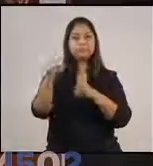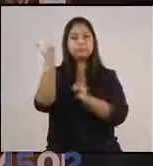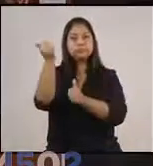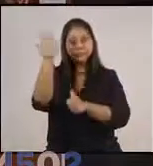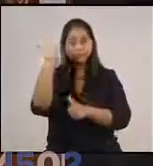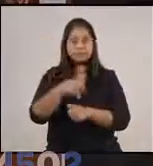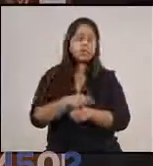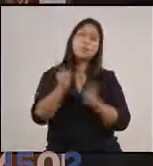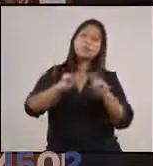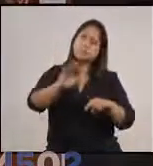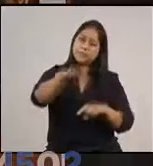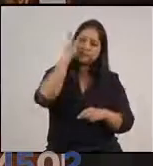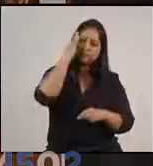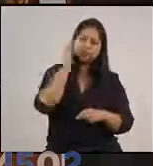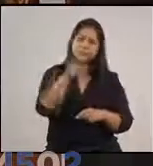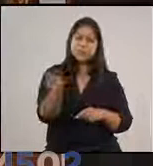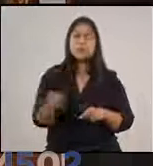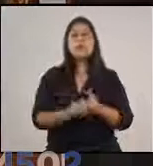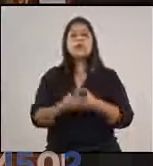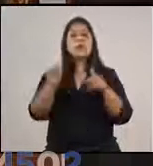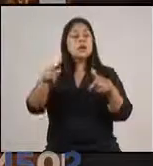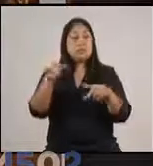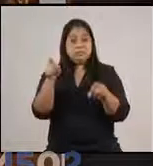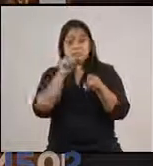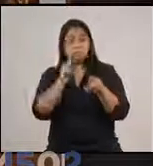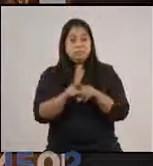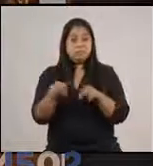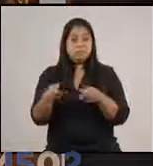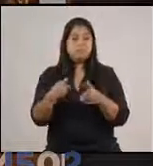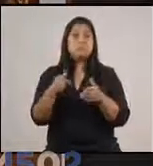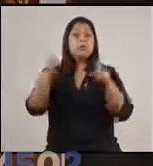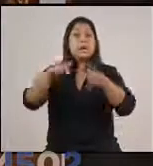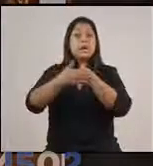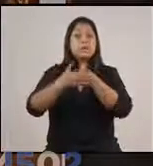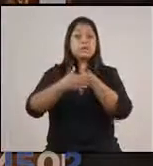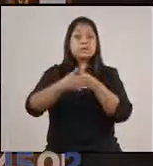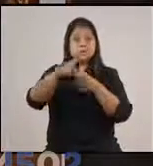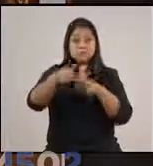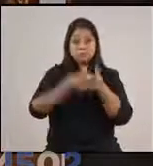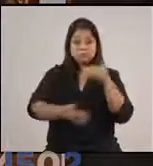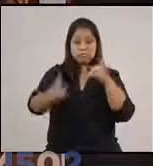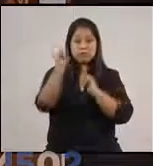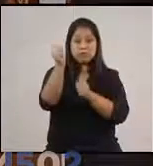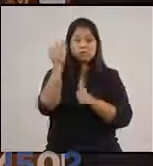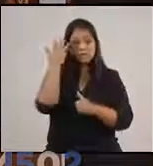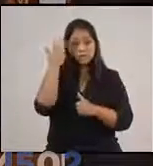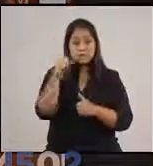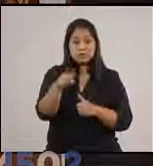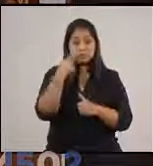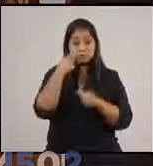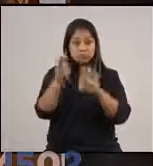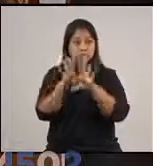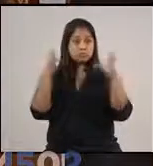Pero ¿saben qué? A pesar de esto, quiero indicarle que estos primeros 15 días de apertura global, hemos visto